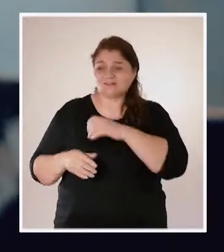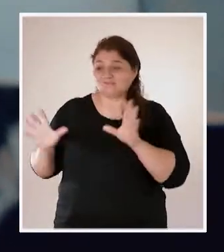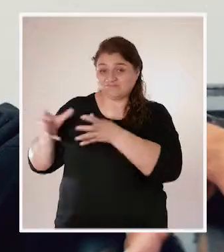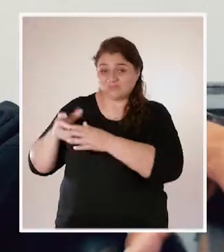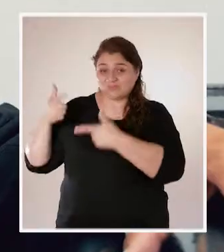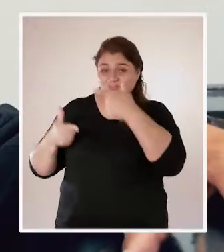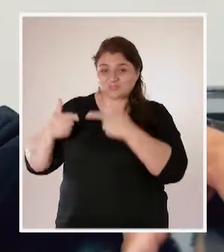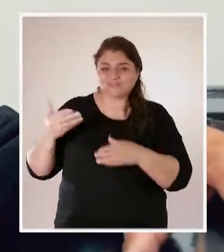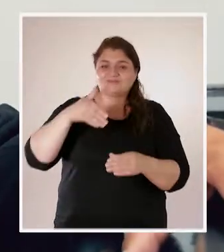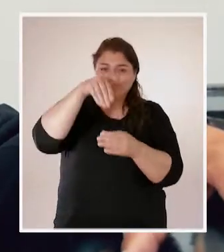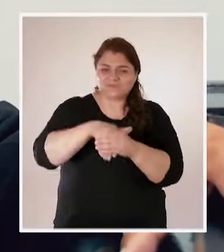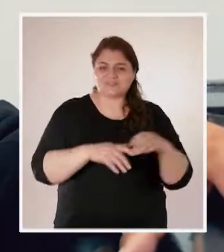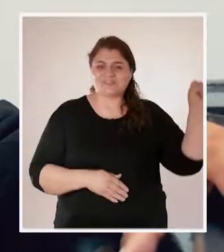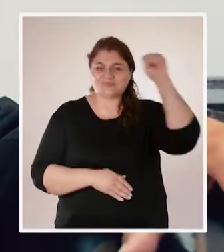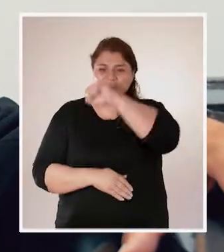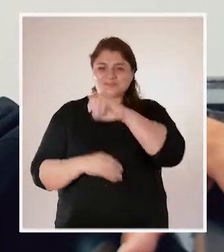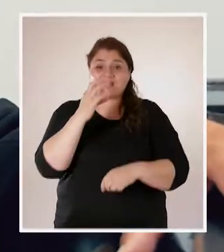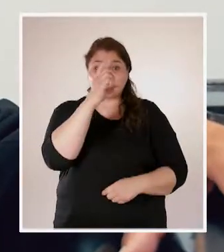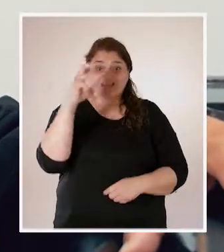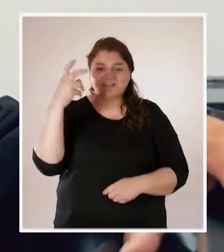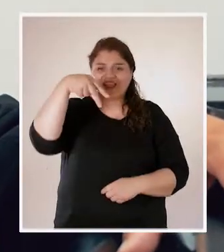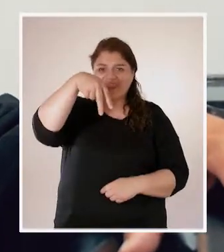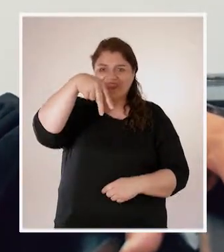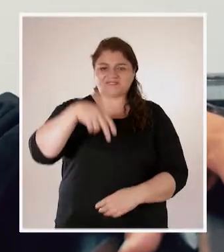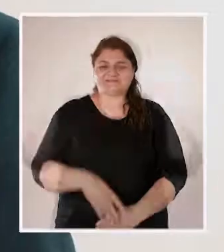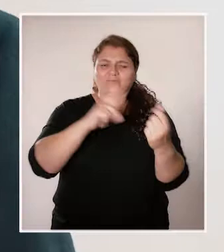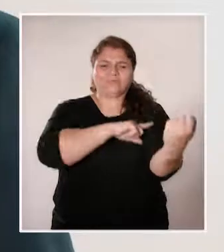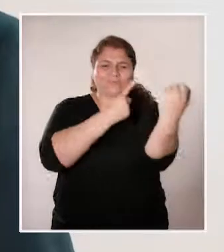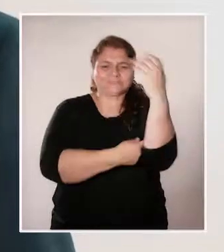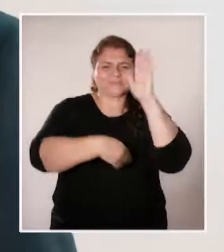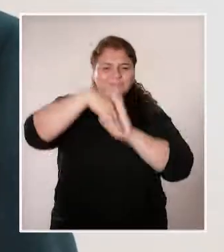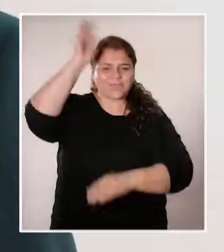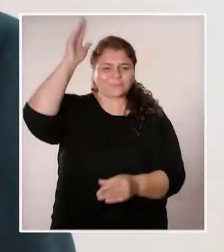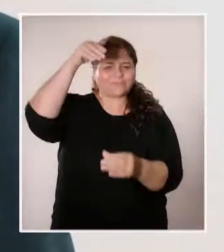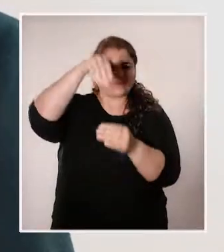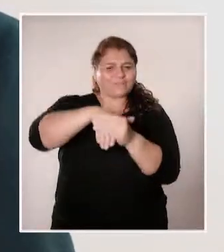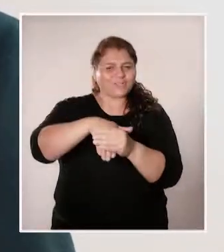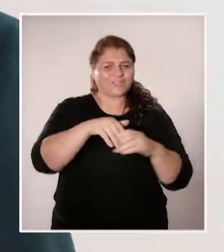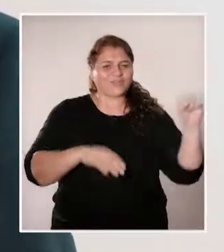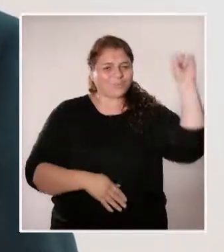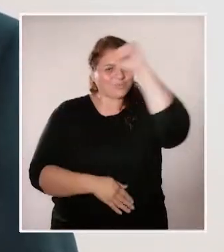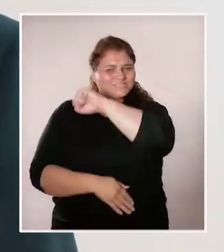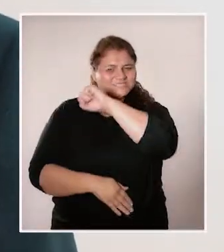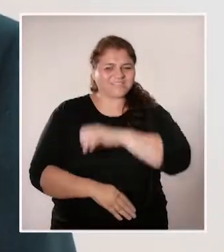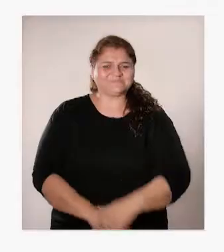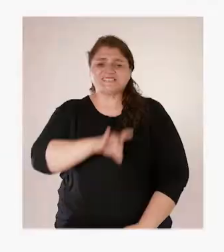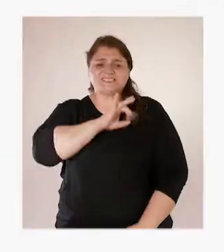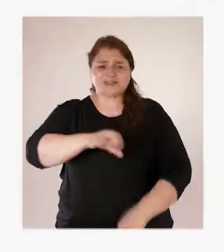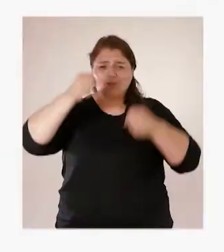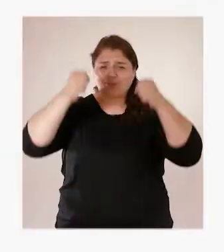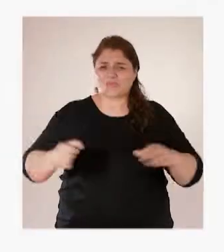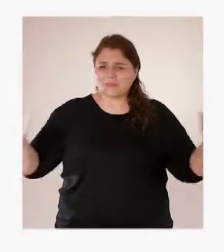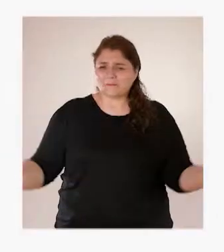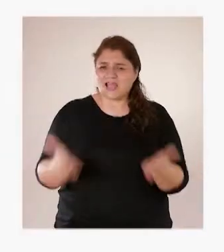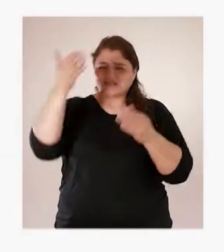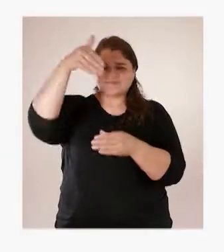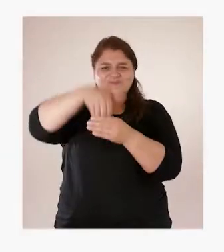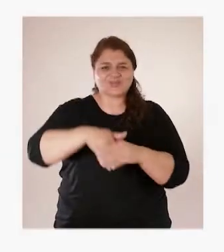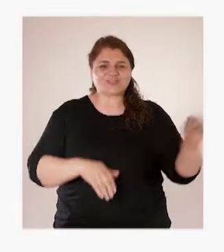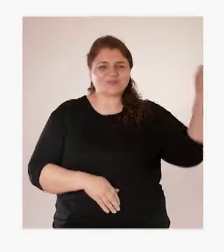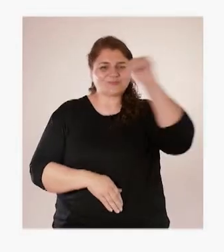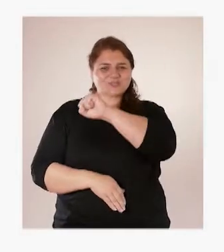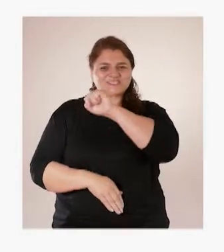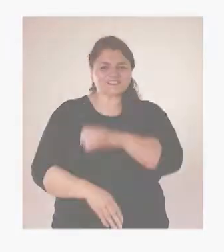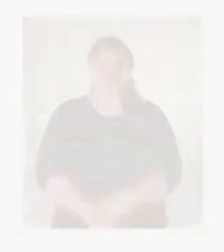Comunista. Vota por el Partido Comunista, letra N. Por la fuerza de la mayoría, vota comunista. Chile puede más.